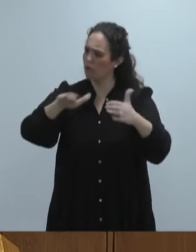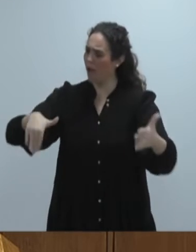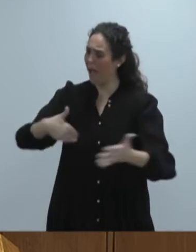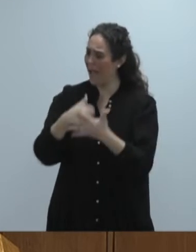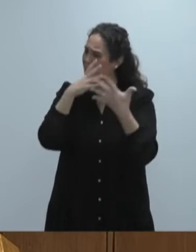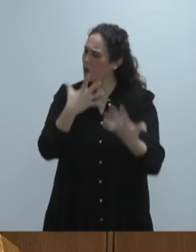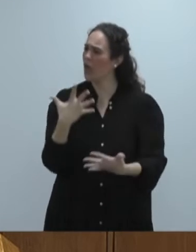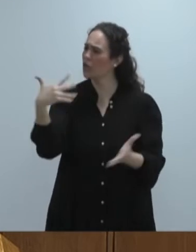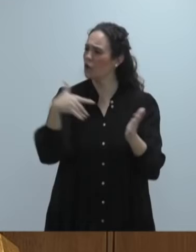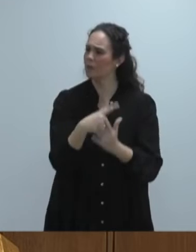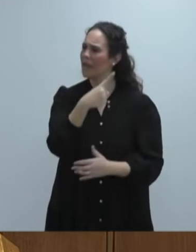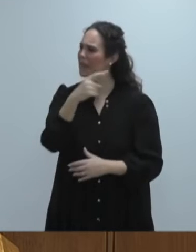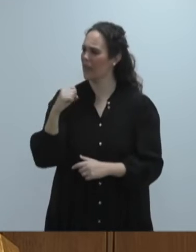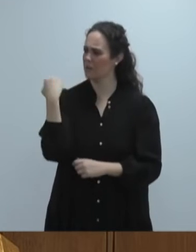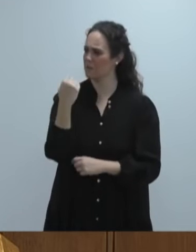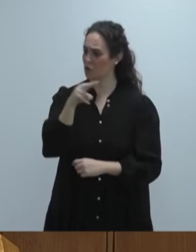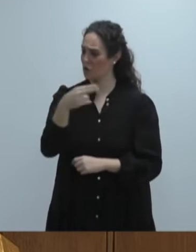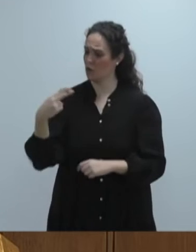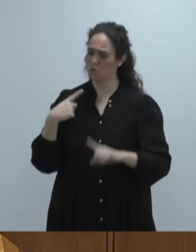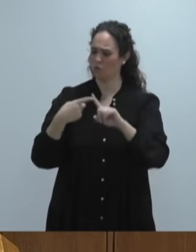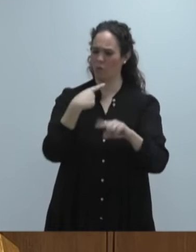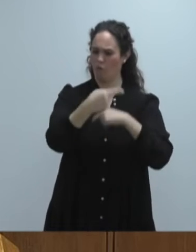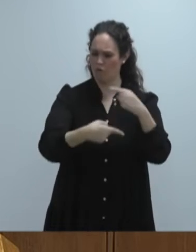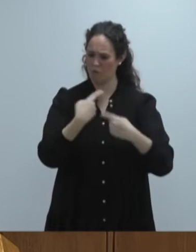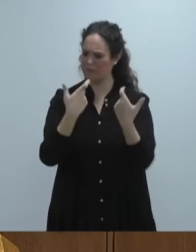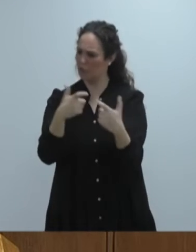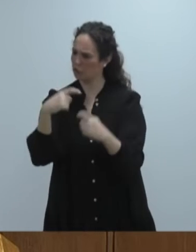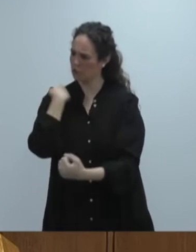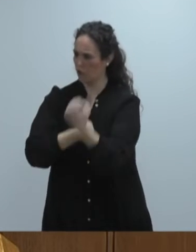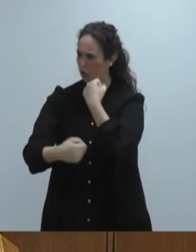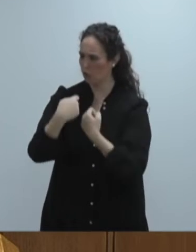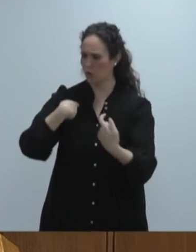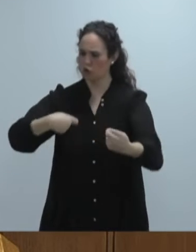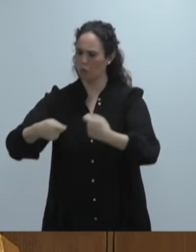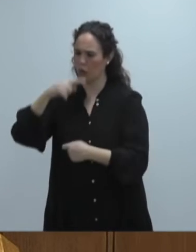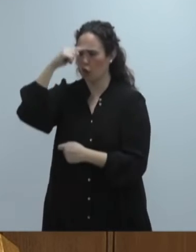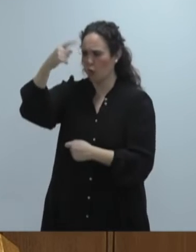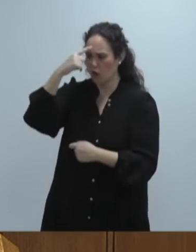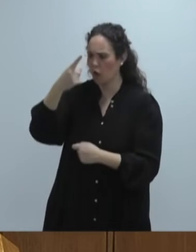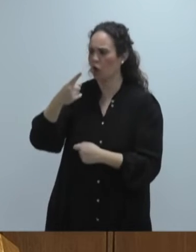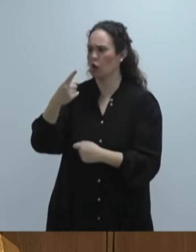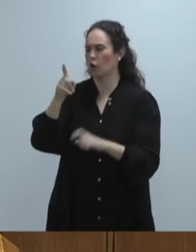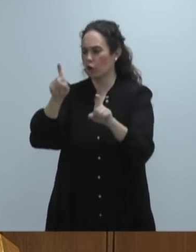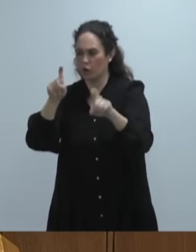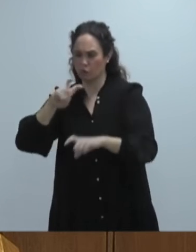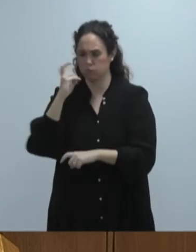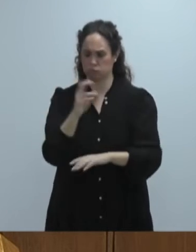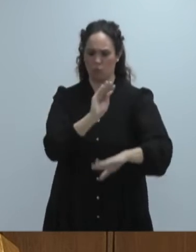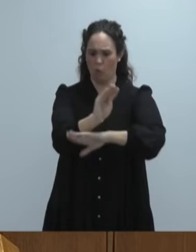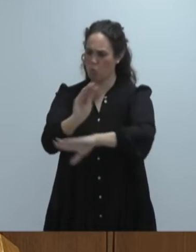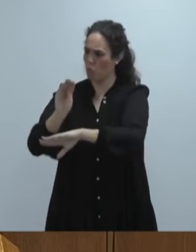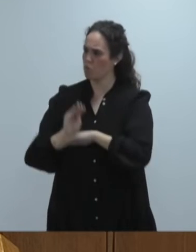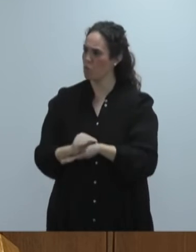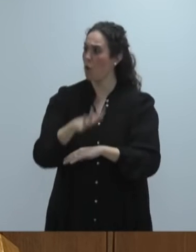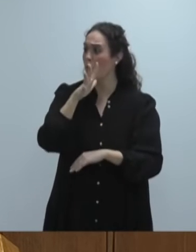millones a las necesidades de las familias, empresas, sectores económicos, comercio, educación o cultura. Y lo hacemos porque